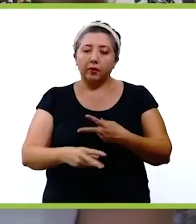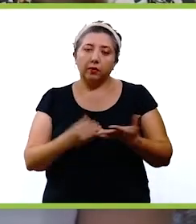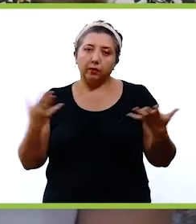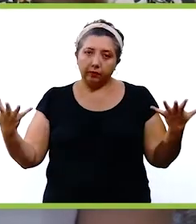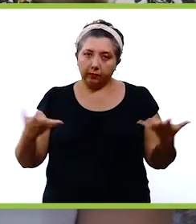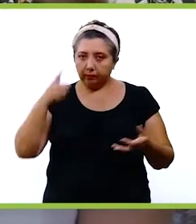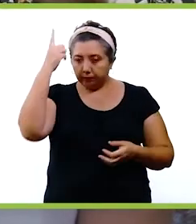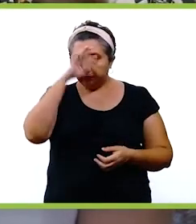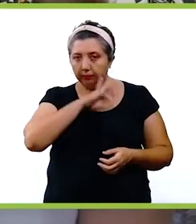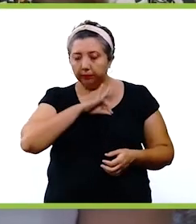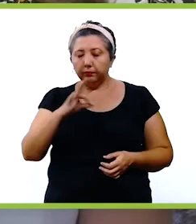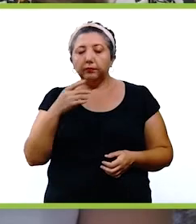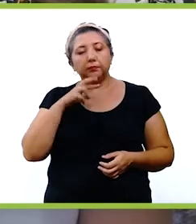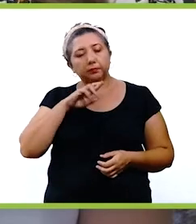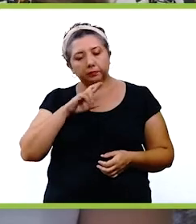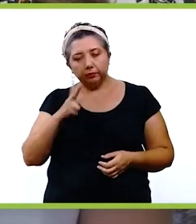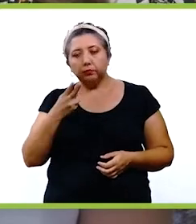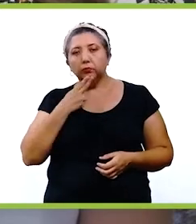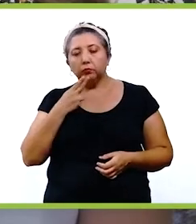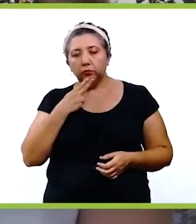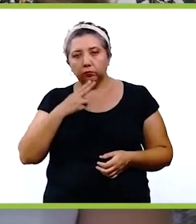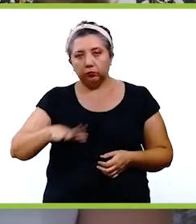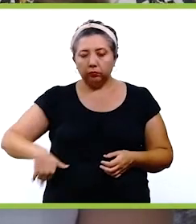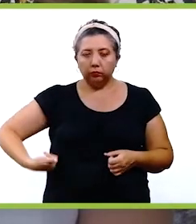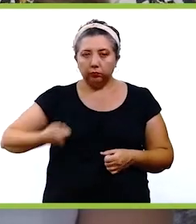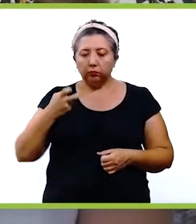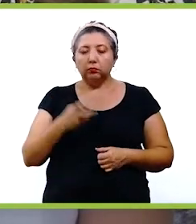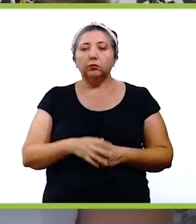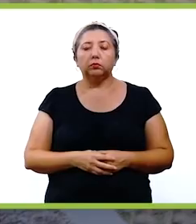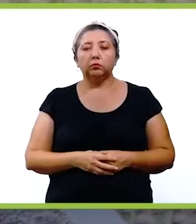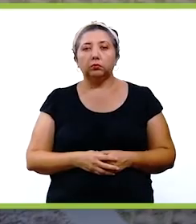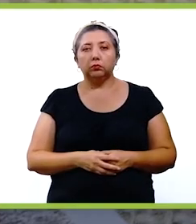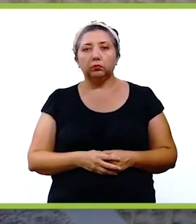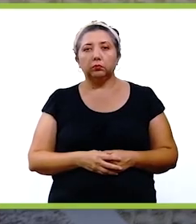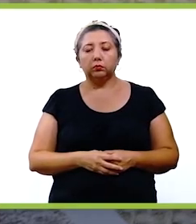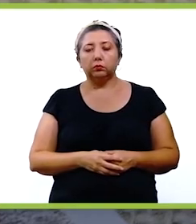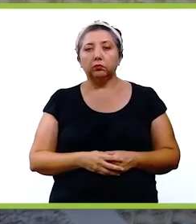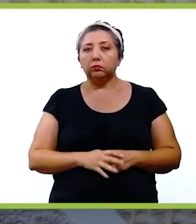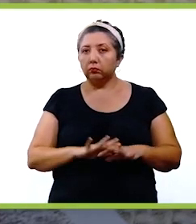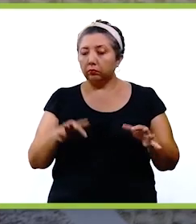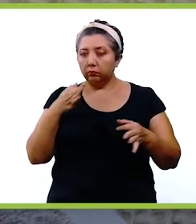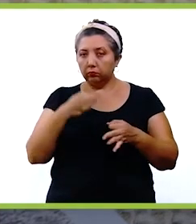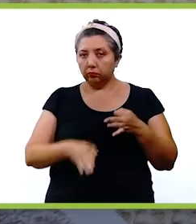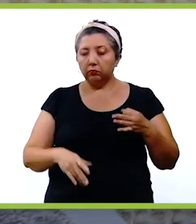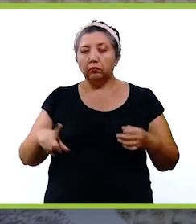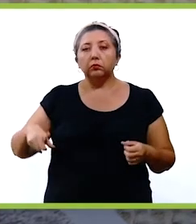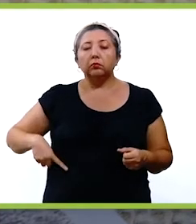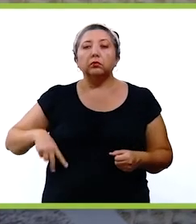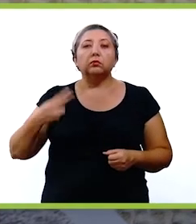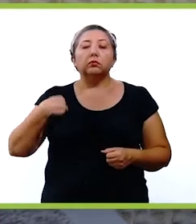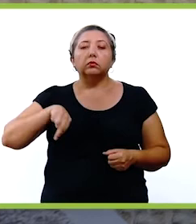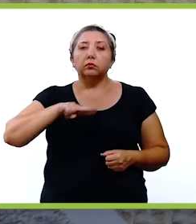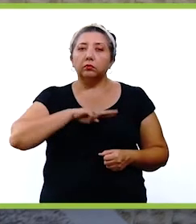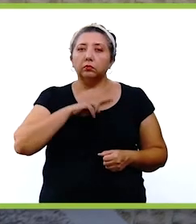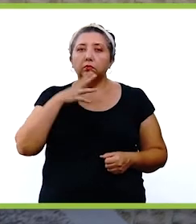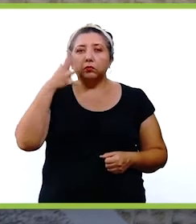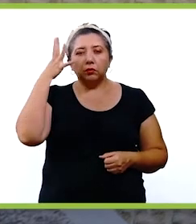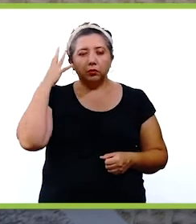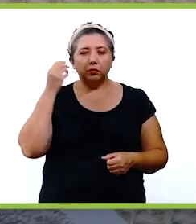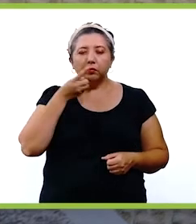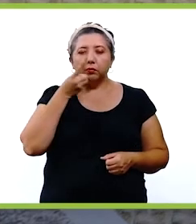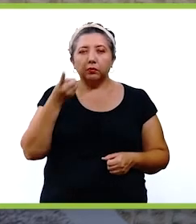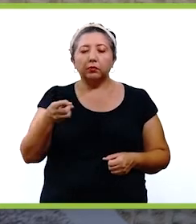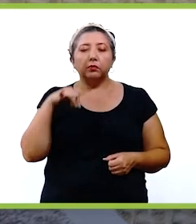realizando para poder incentivar el uso y el aprovechamiento de estas ciclovías. Ya para terminar, gobernador, nuestros